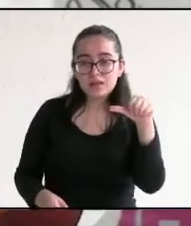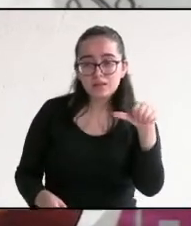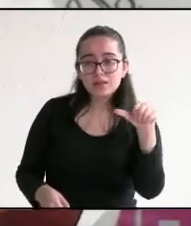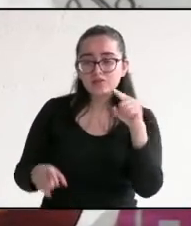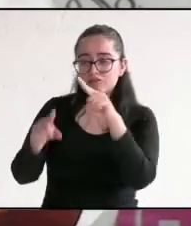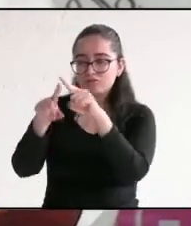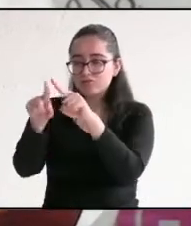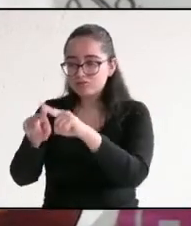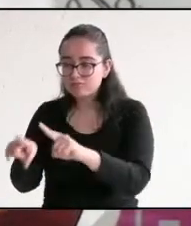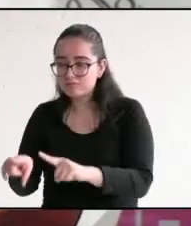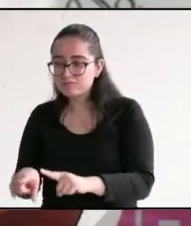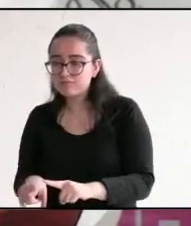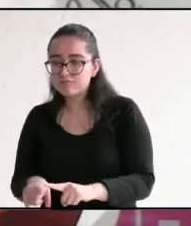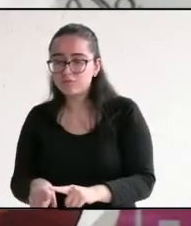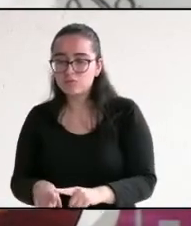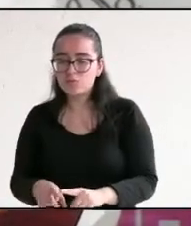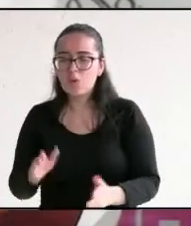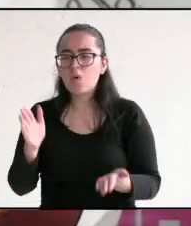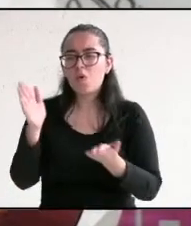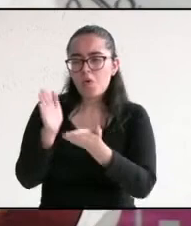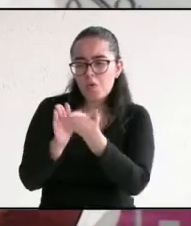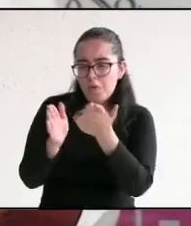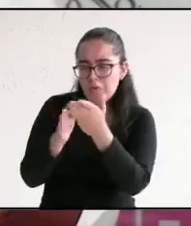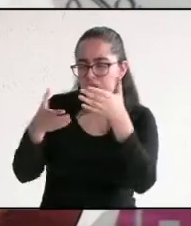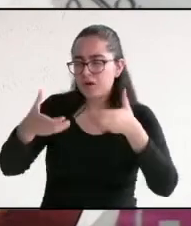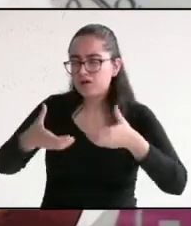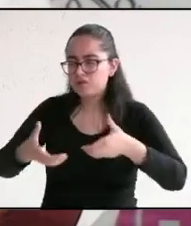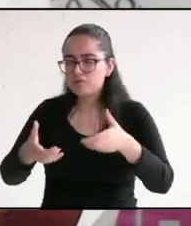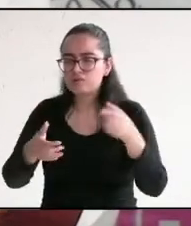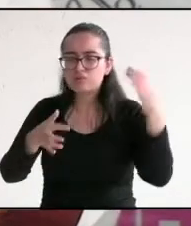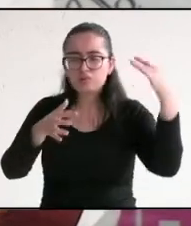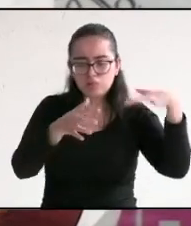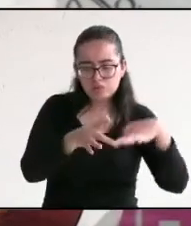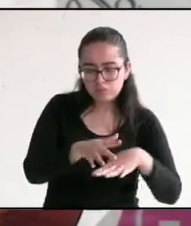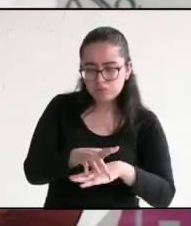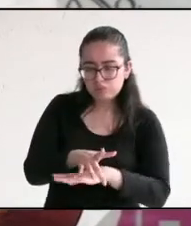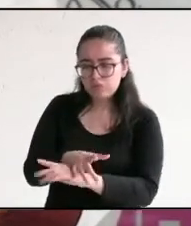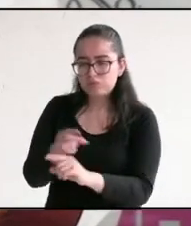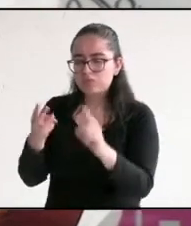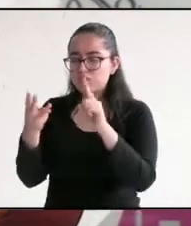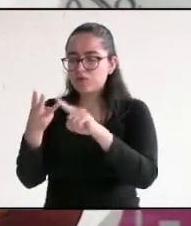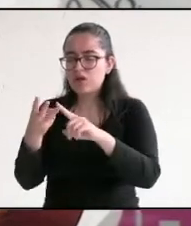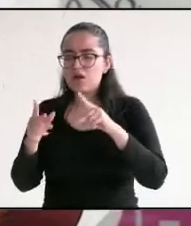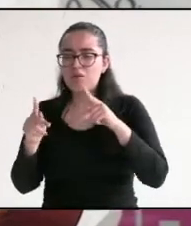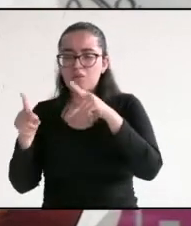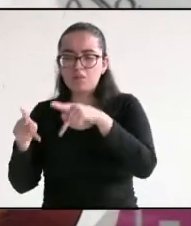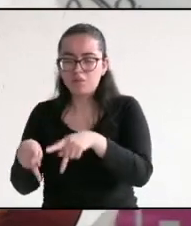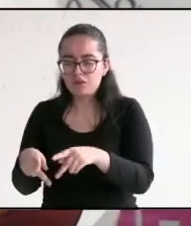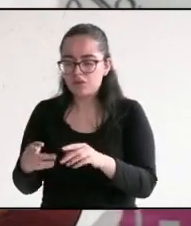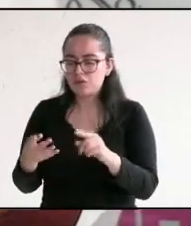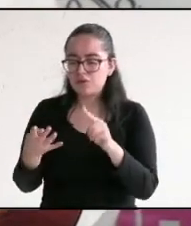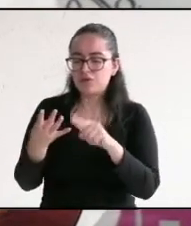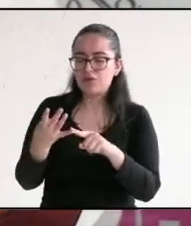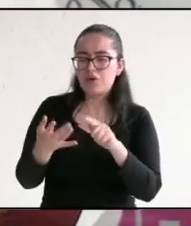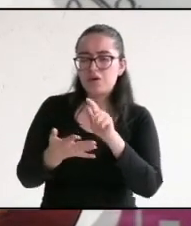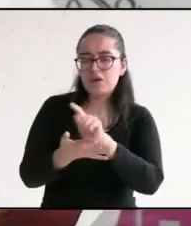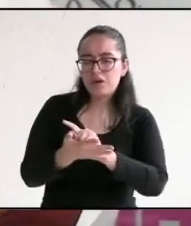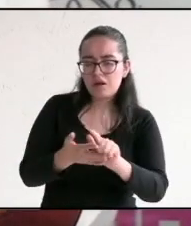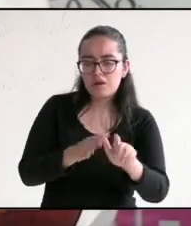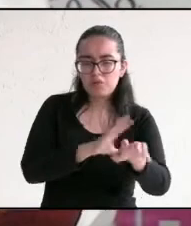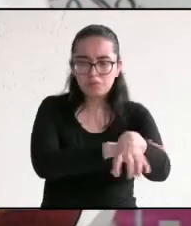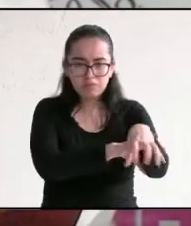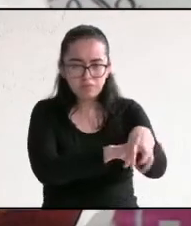Ayuntamiento, desde la obra pública, desde el drenaje, desde los panteones, desde la limpia pública, todo algo